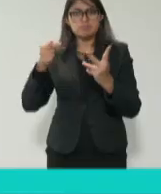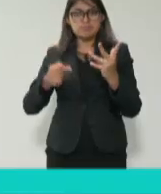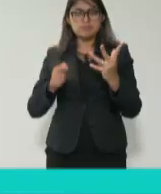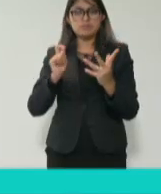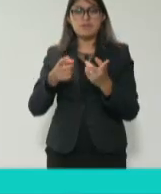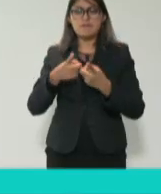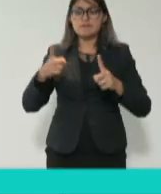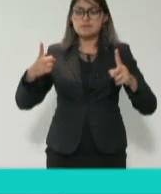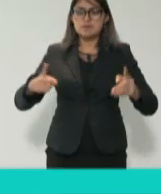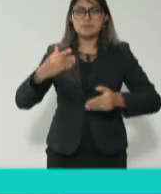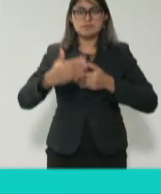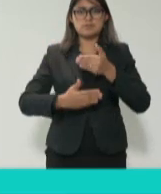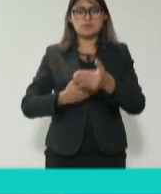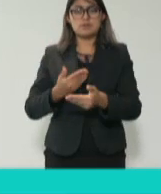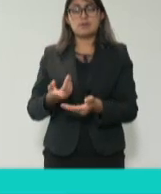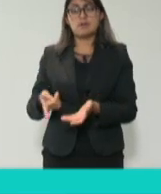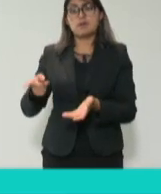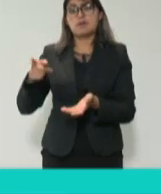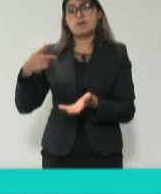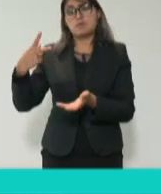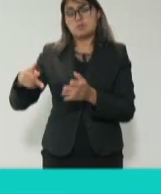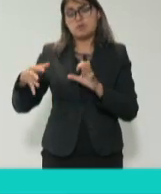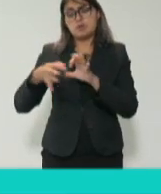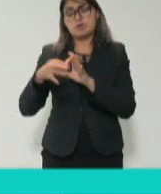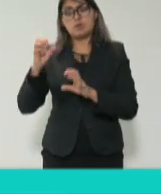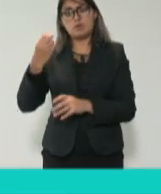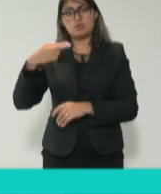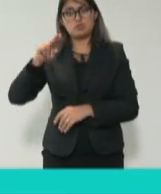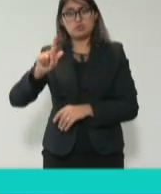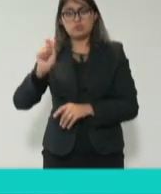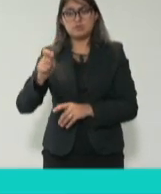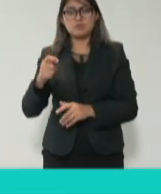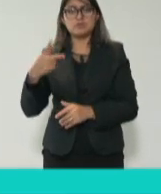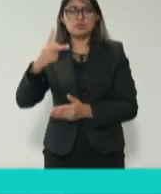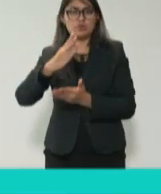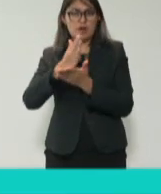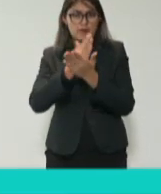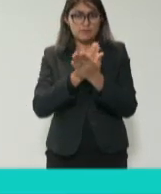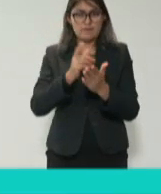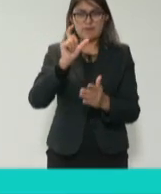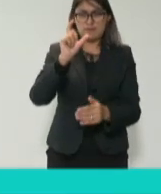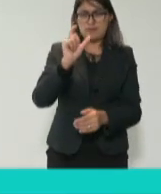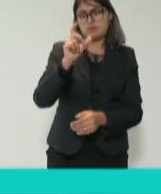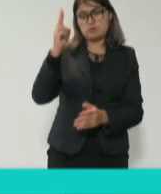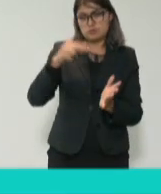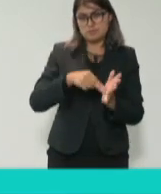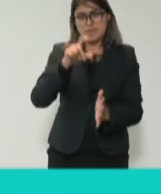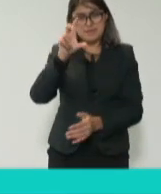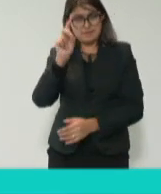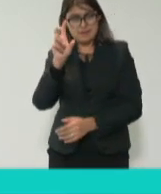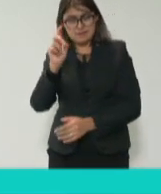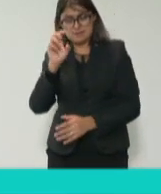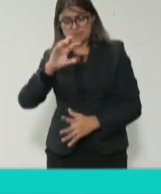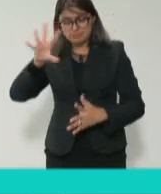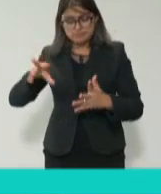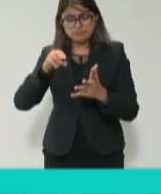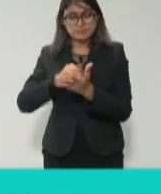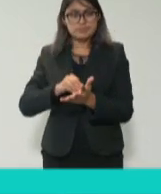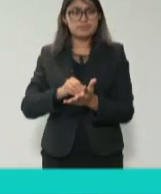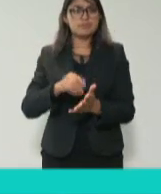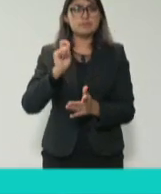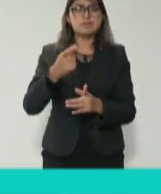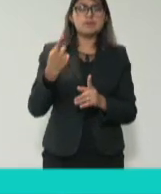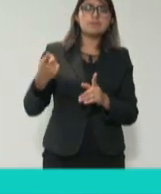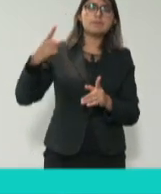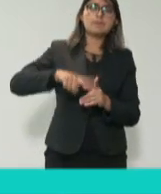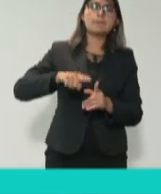sostenible de la ONU, adoptados por México en su Agenda 2030, específicamente en el Objetivo 16, donde nos obliga a este tema,